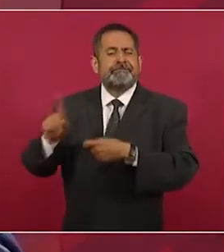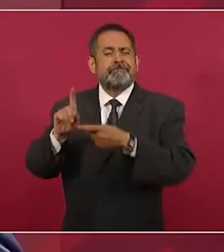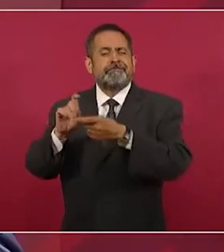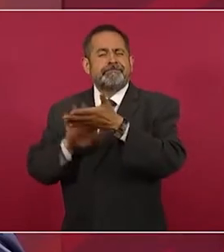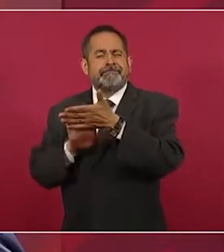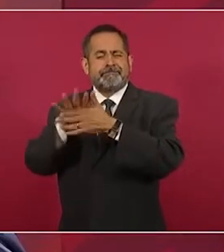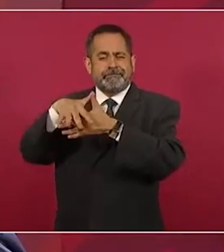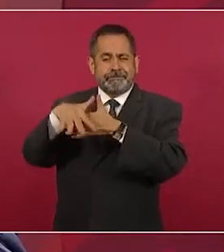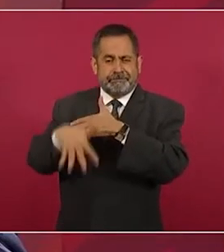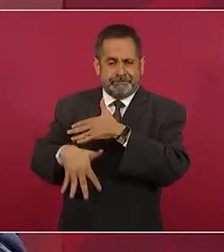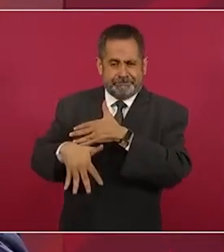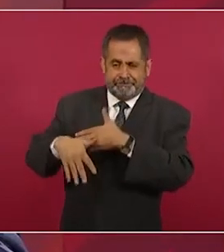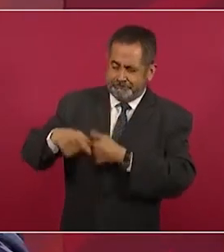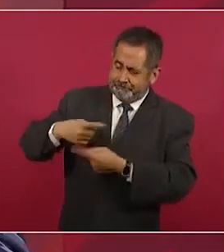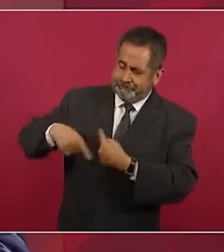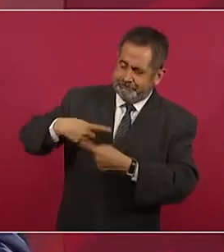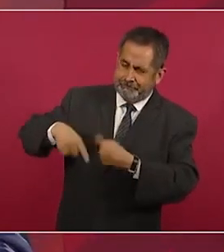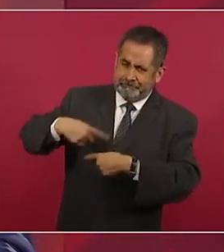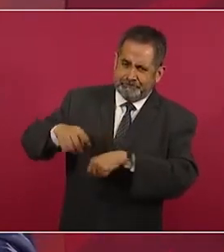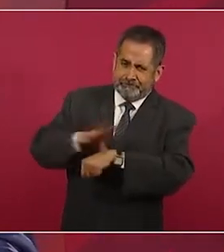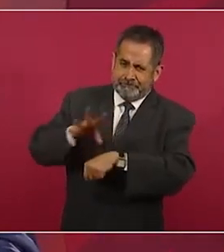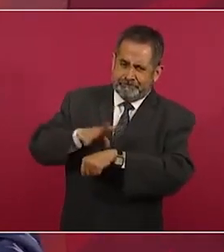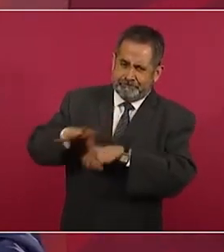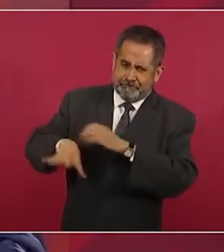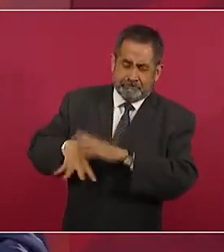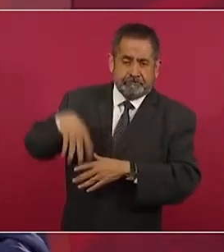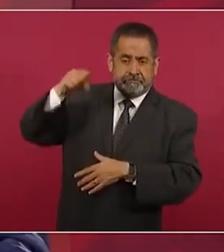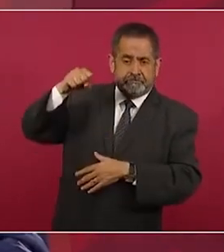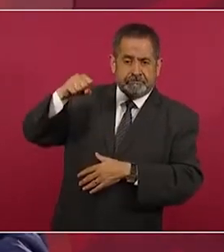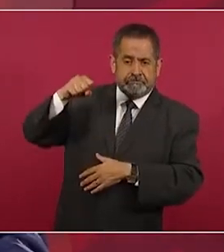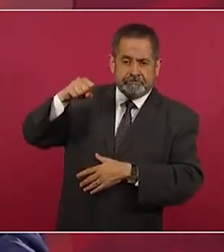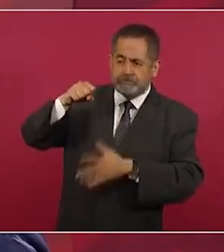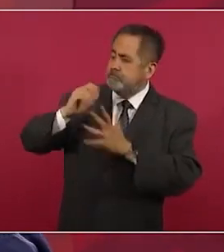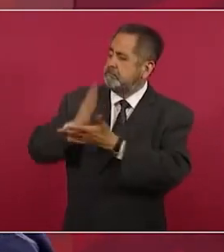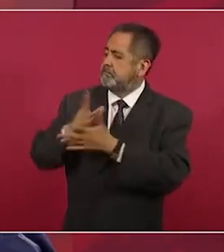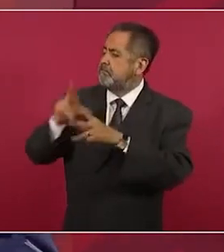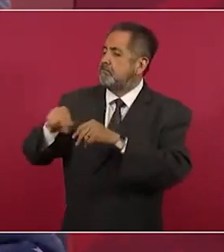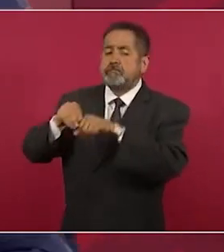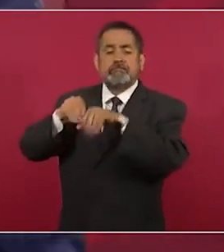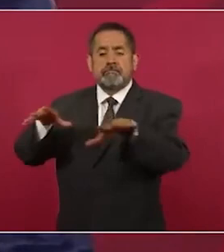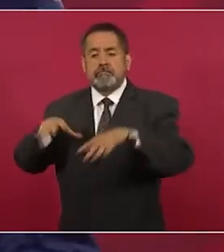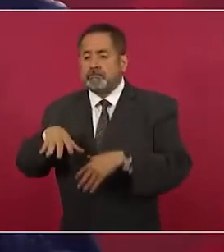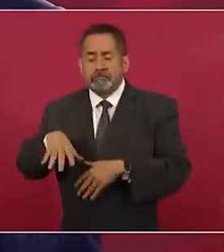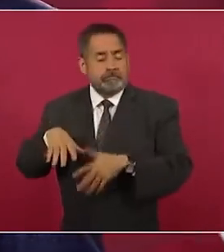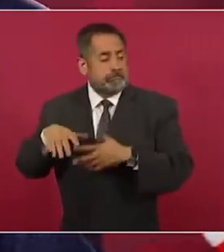sino se usaban las hidroeléctricas para